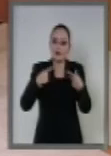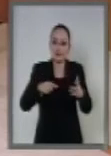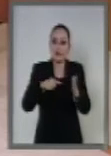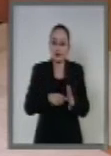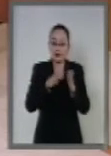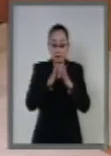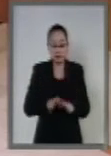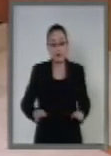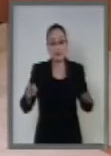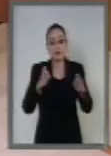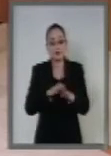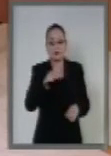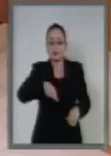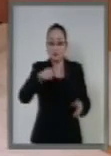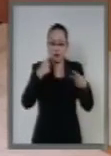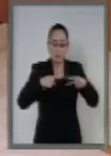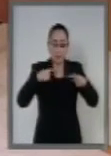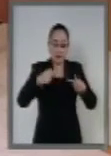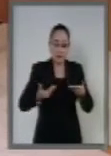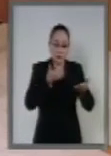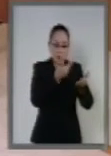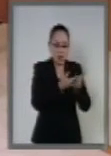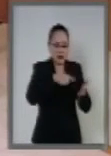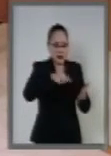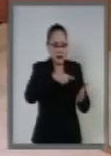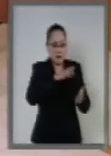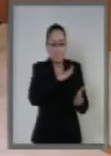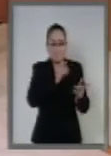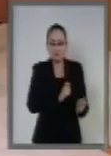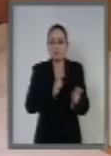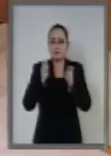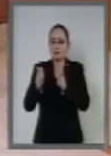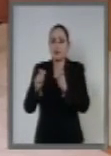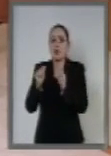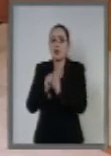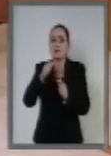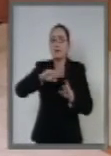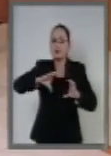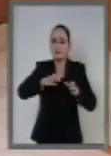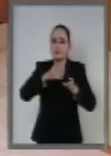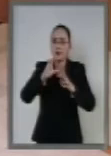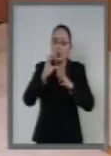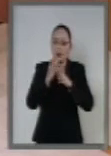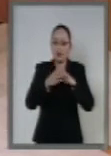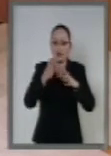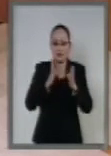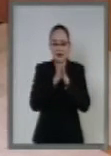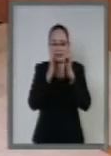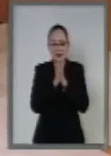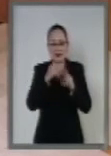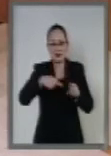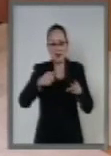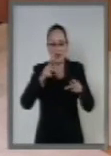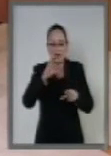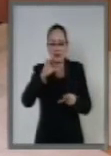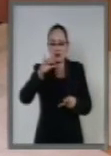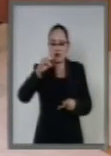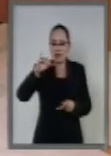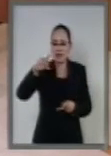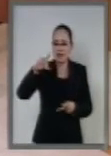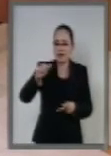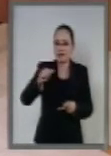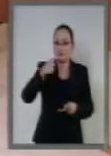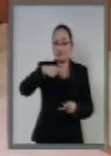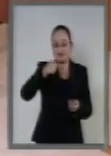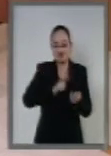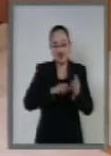todas las propuestas de la sociedad civil se canalicen a través del Comité de Participación Ciudadana del Sistema Nacional